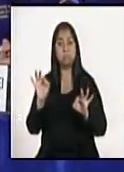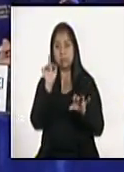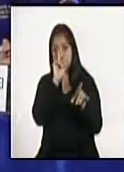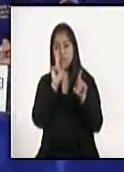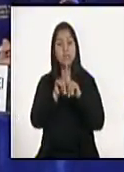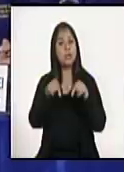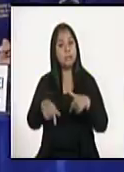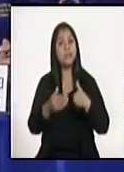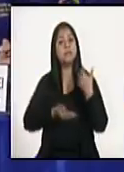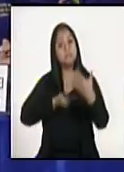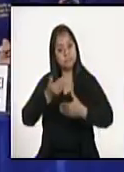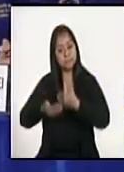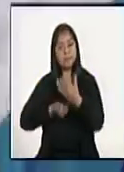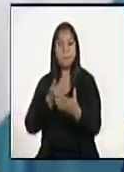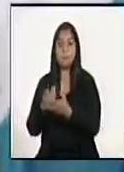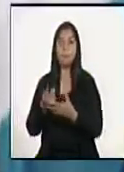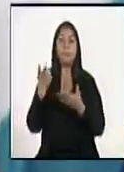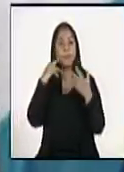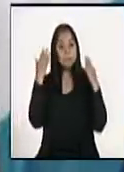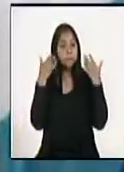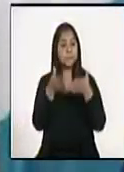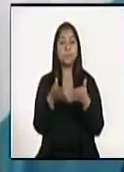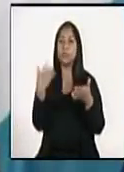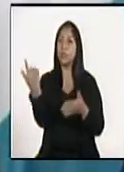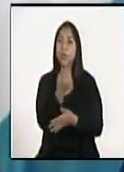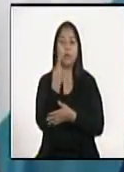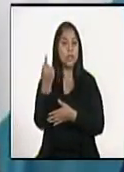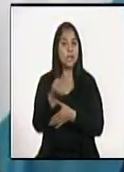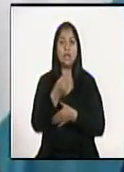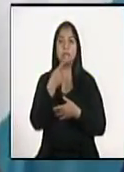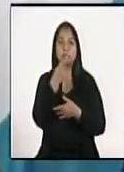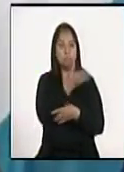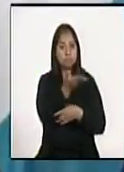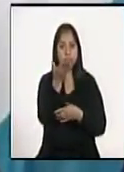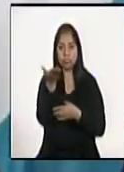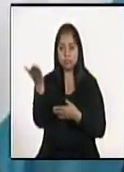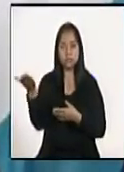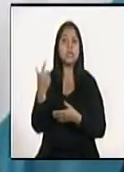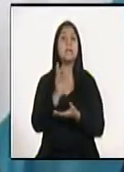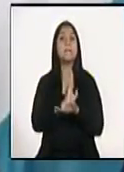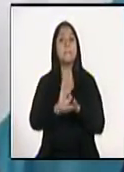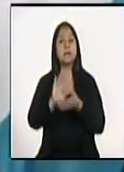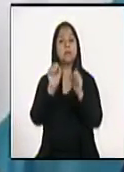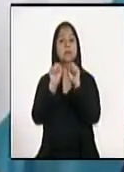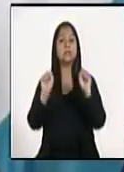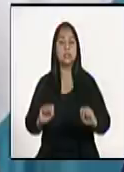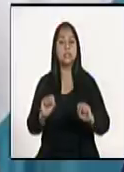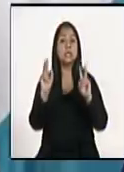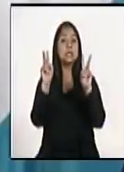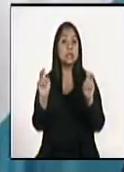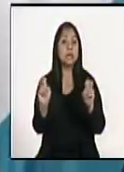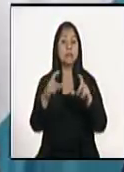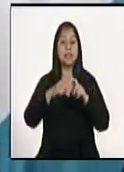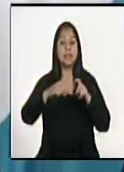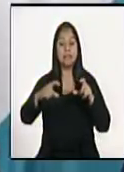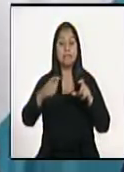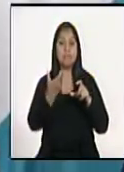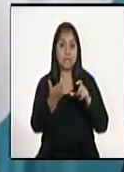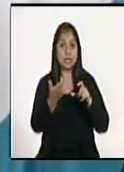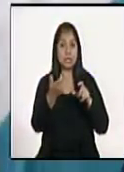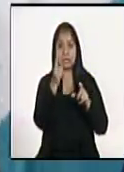atendiendo toda la demanda de los bancos del sistema en cuanto a billetes y monedas.